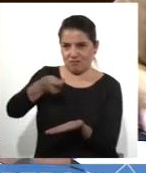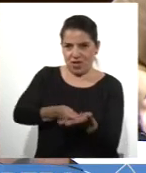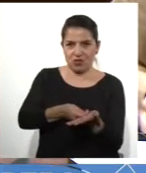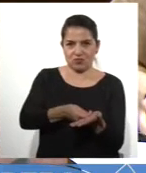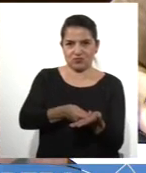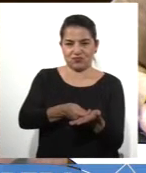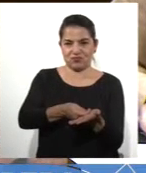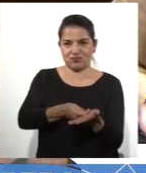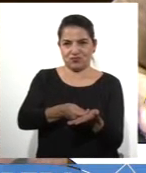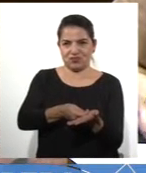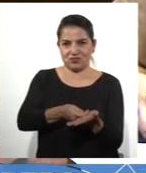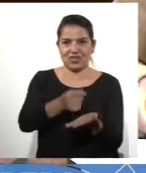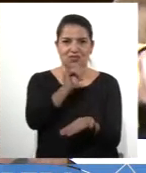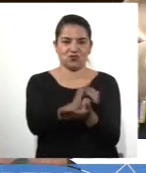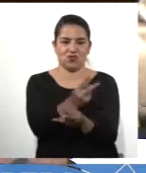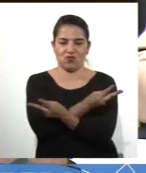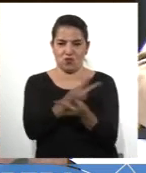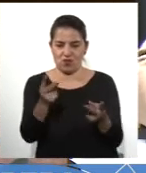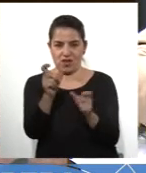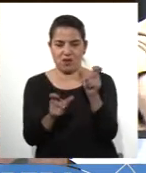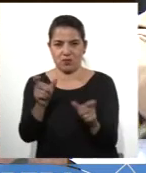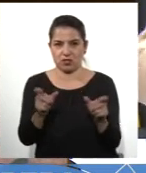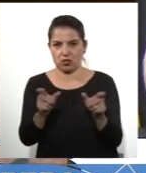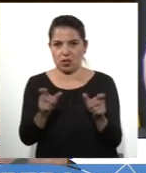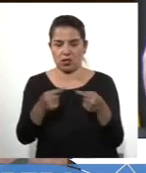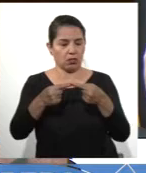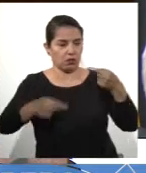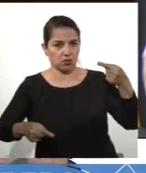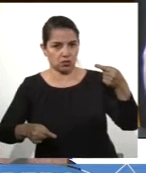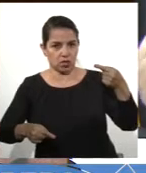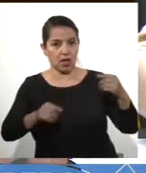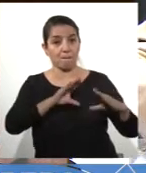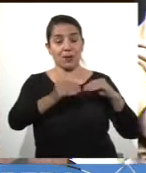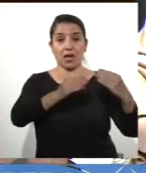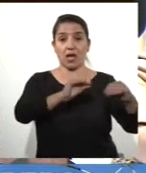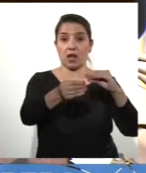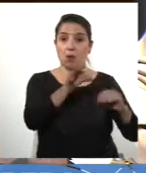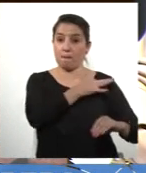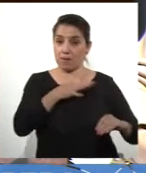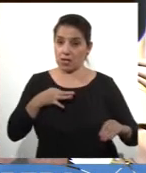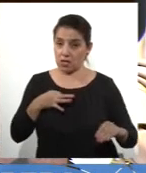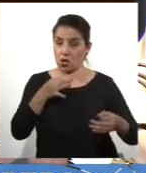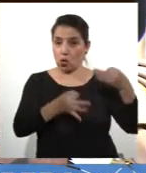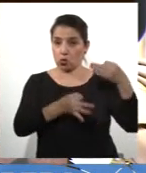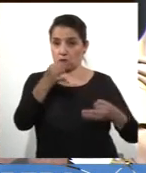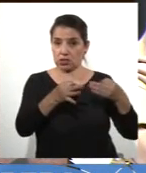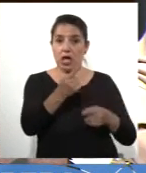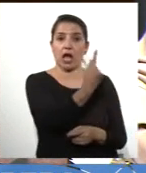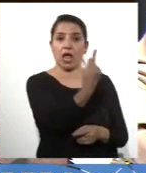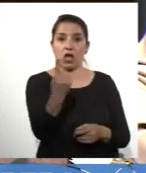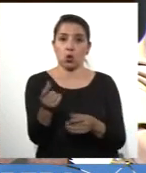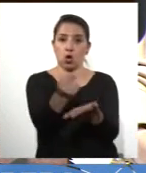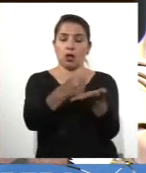duda que contrastan los mecanismos del diálogo que ha sido capaz de llevar adelante el Ministerio de Justicia con cada uno de los gremios.